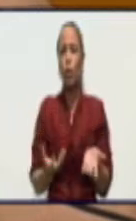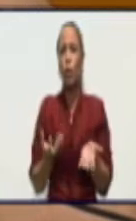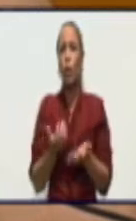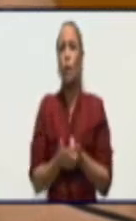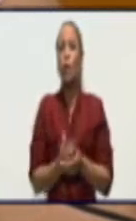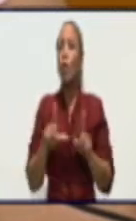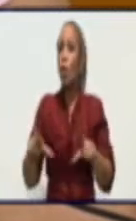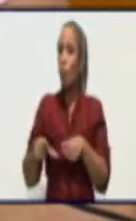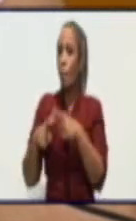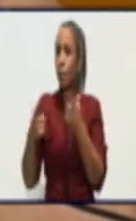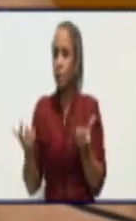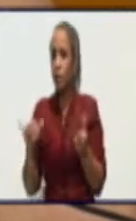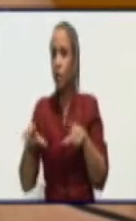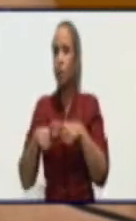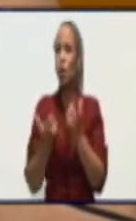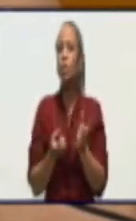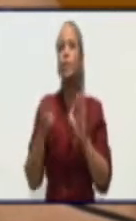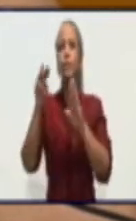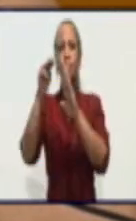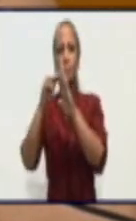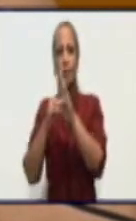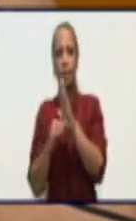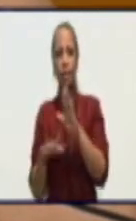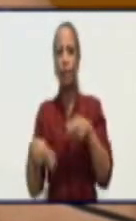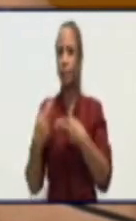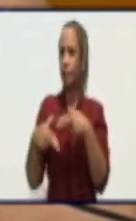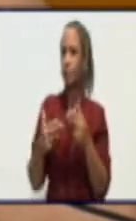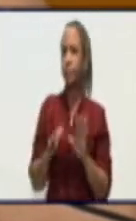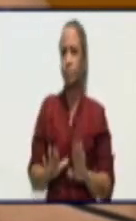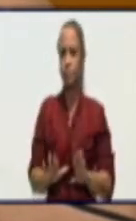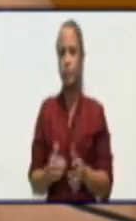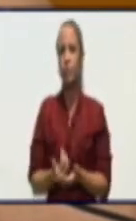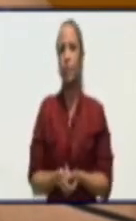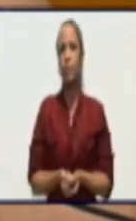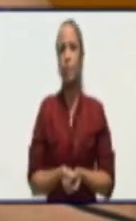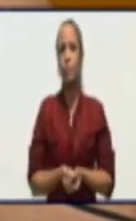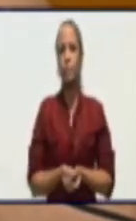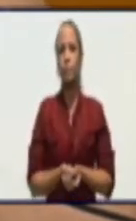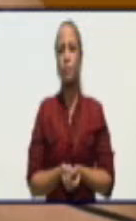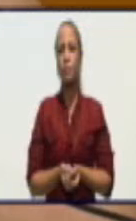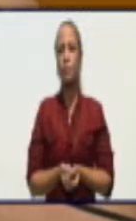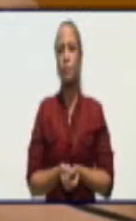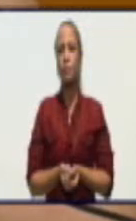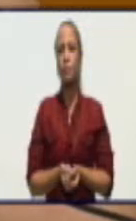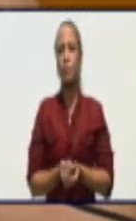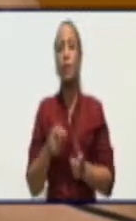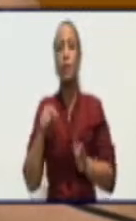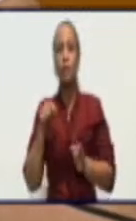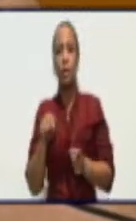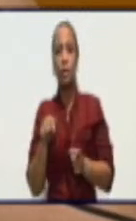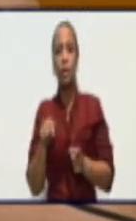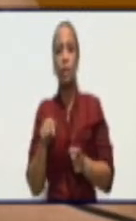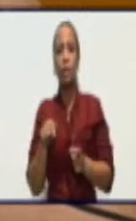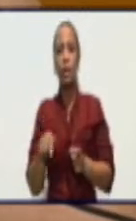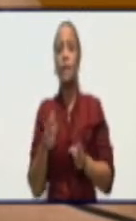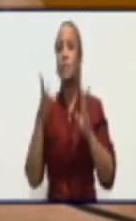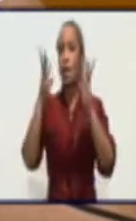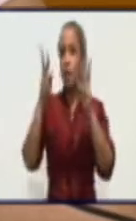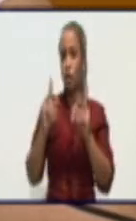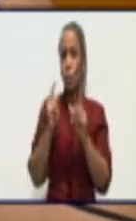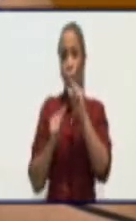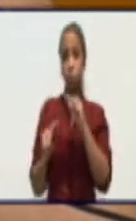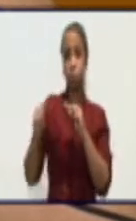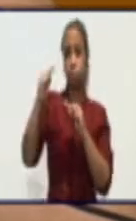incumplimiento de las normas que están establecidas. Por lo tanto, ese es el número uno.